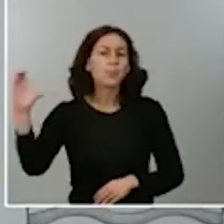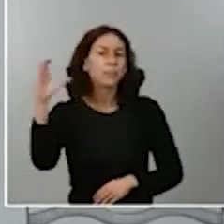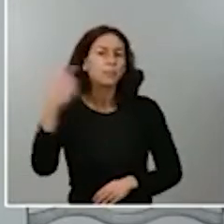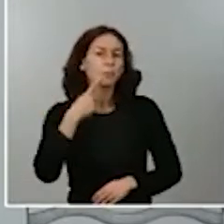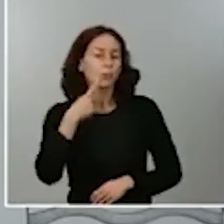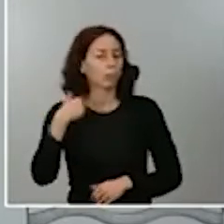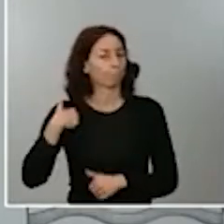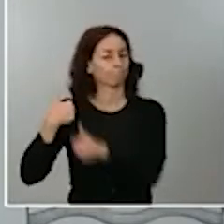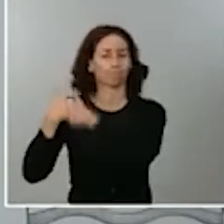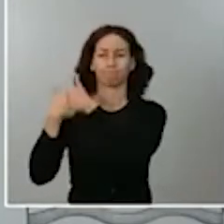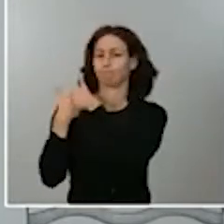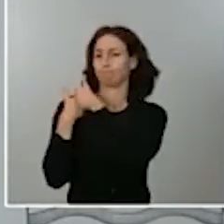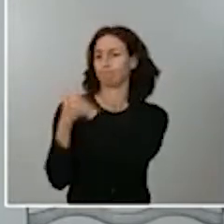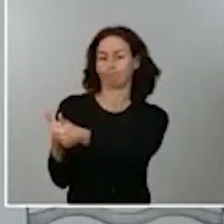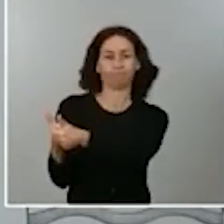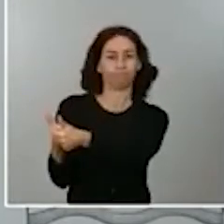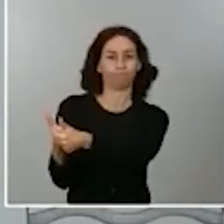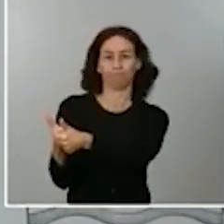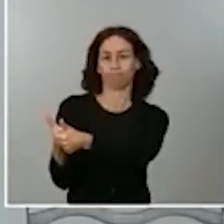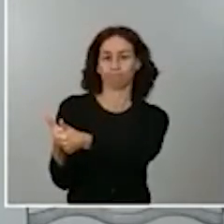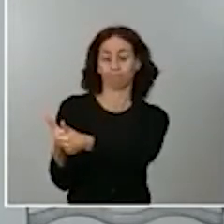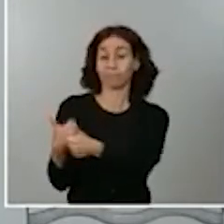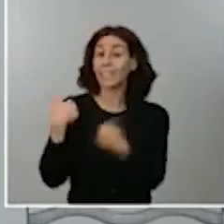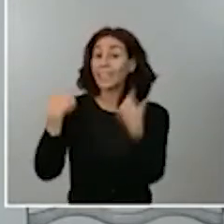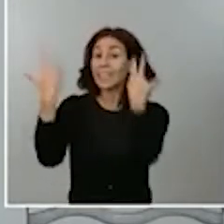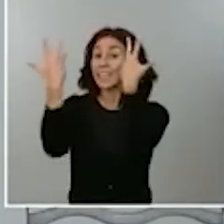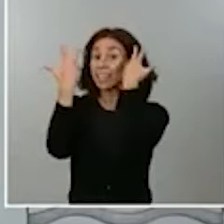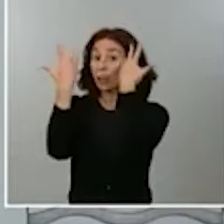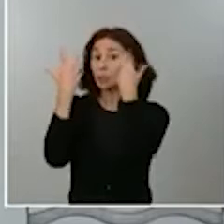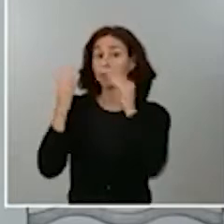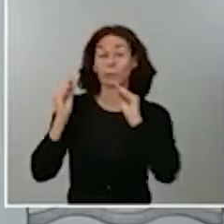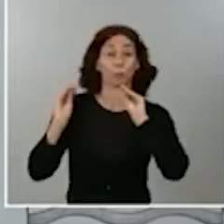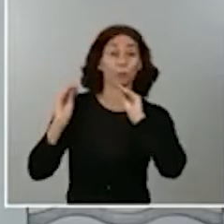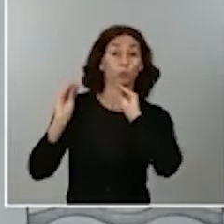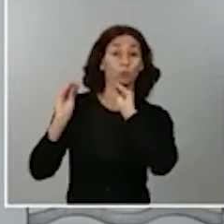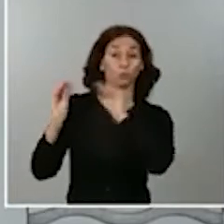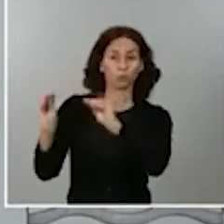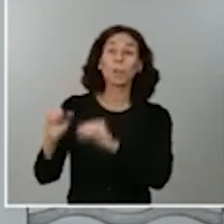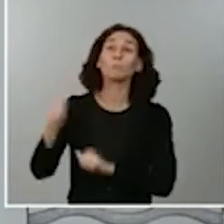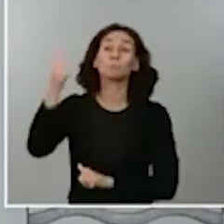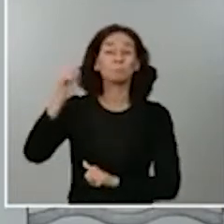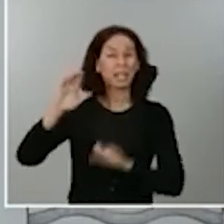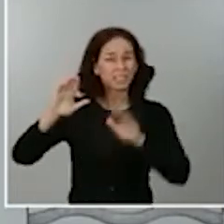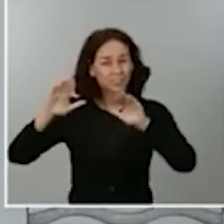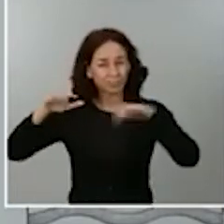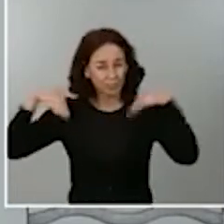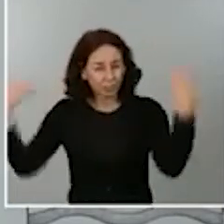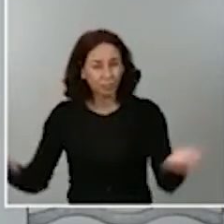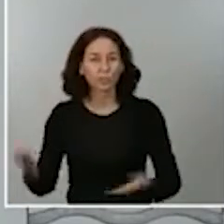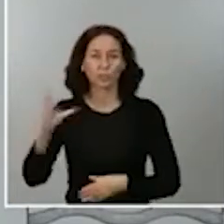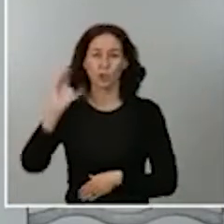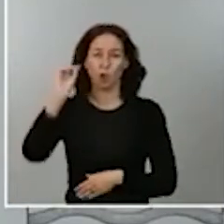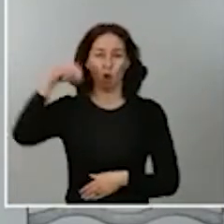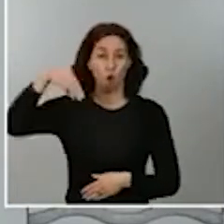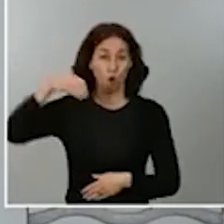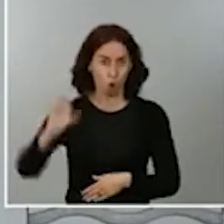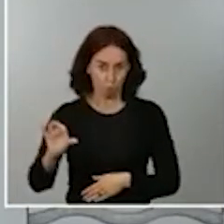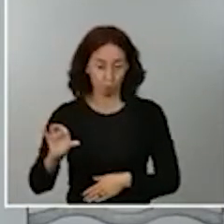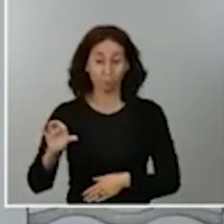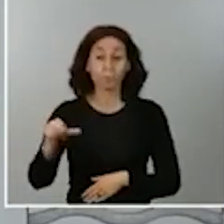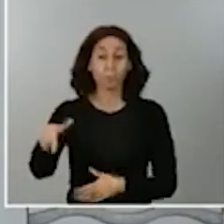La predominante y las recomendaciones de las organizaciones internacionales, de la OMS y el ECDC, y la evidencia científica